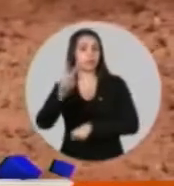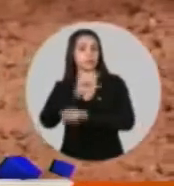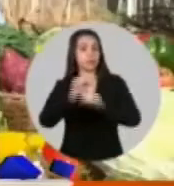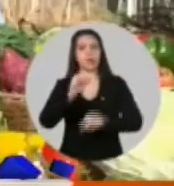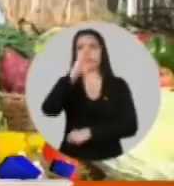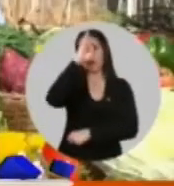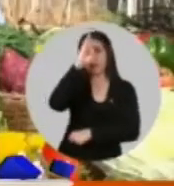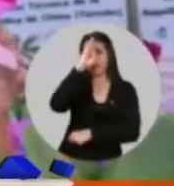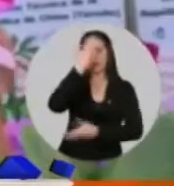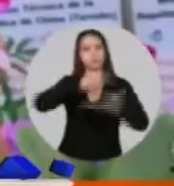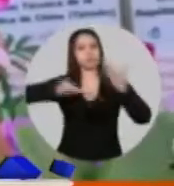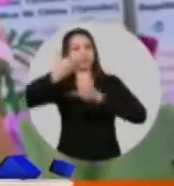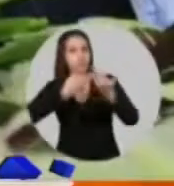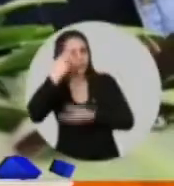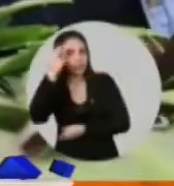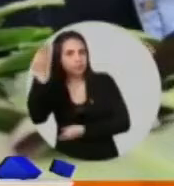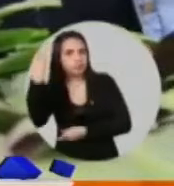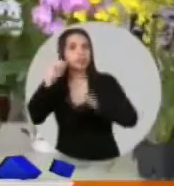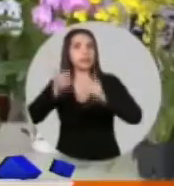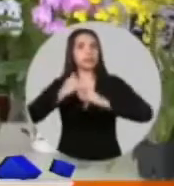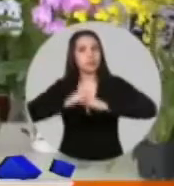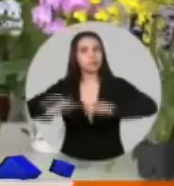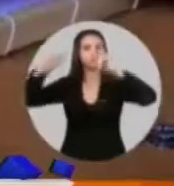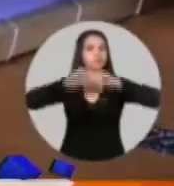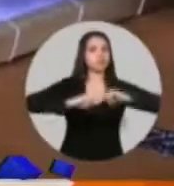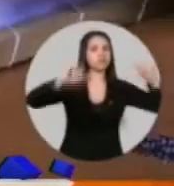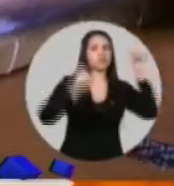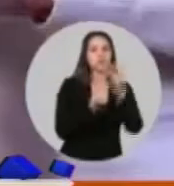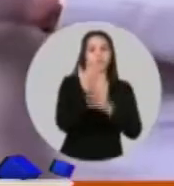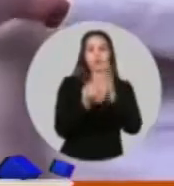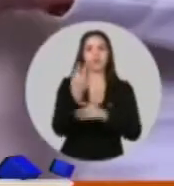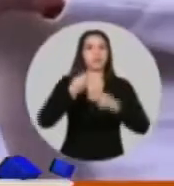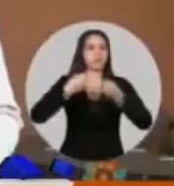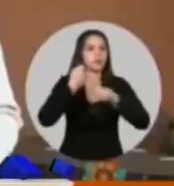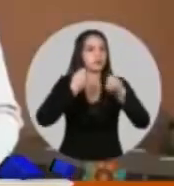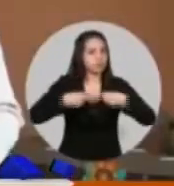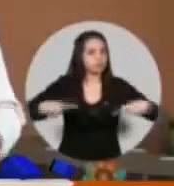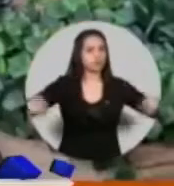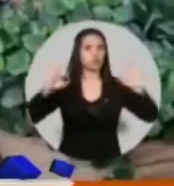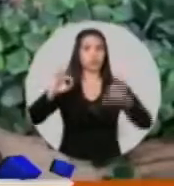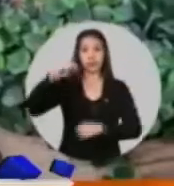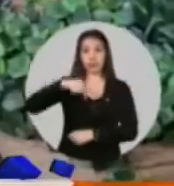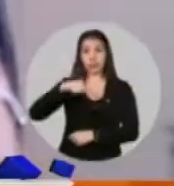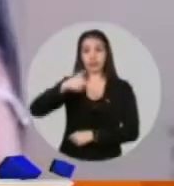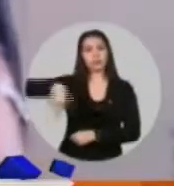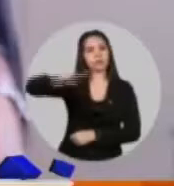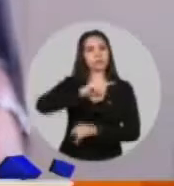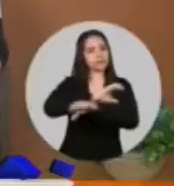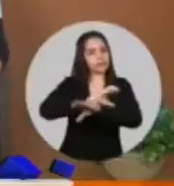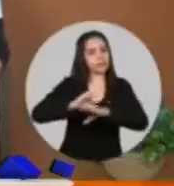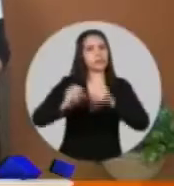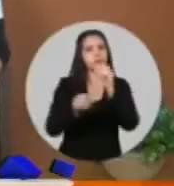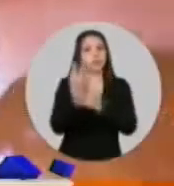es menos grave que que hayan diseñado un plan y que esa sea su conclusión. O sea, el resto de su asesor es una porquería igual que su producto.